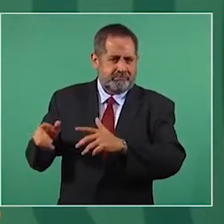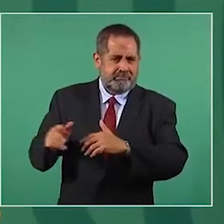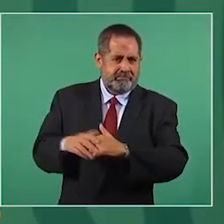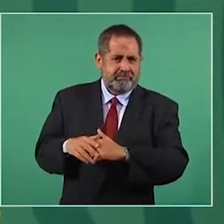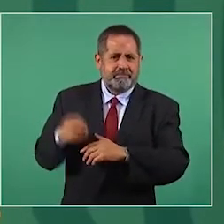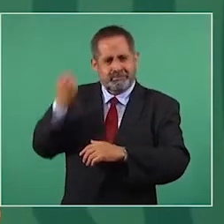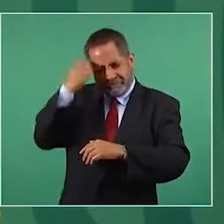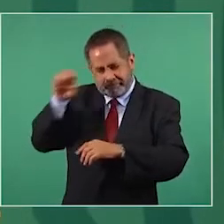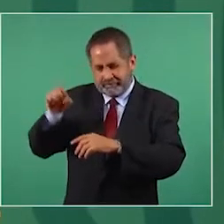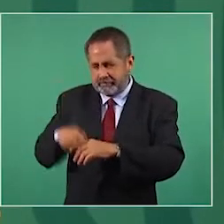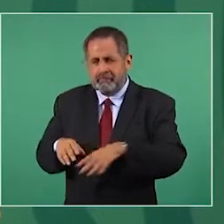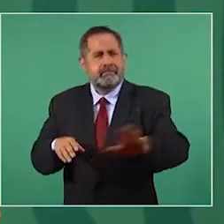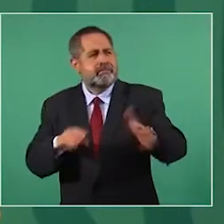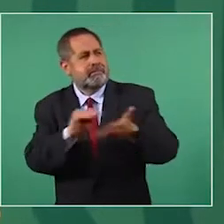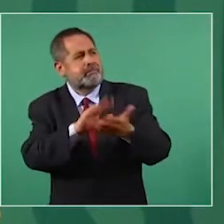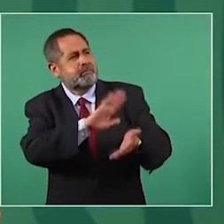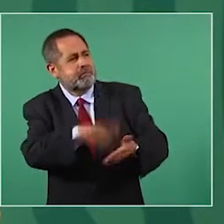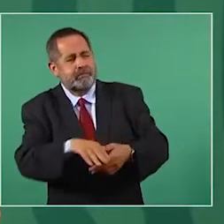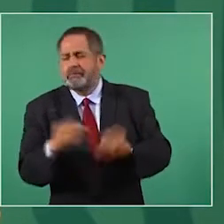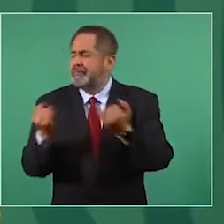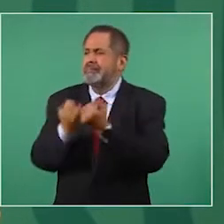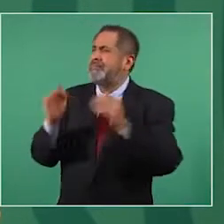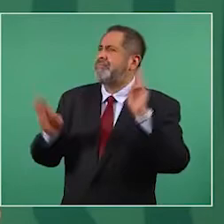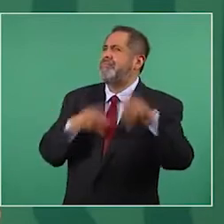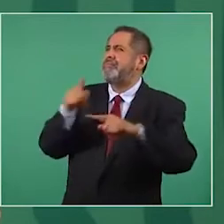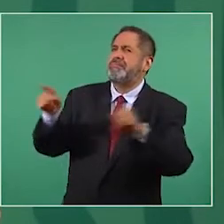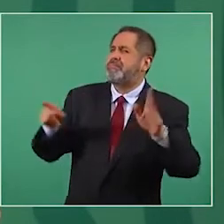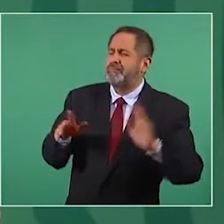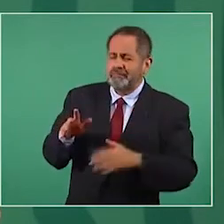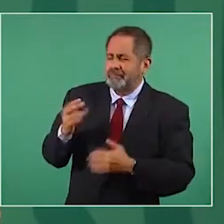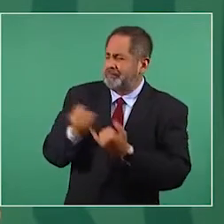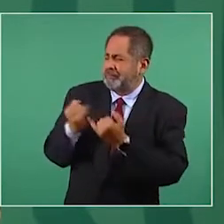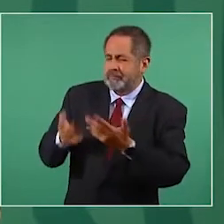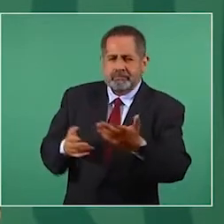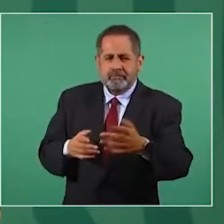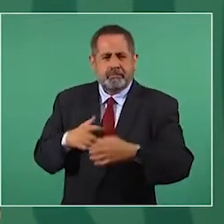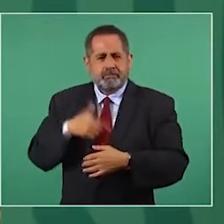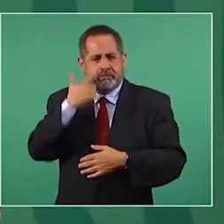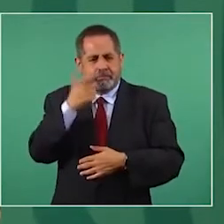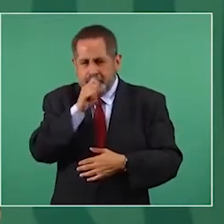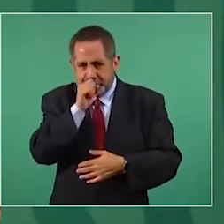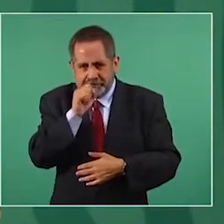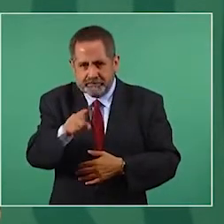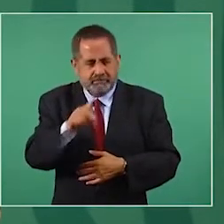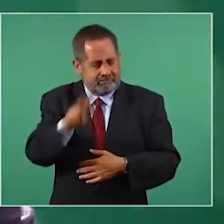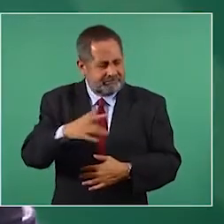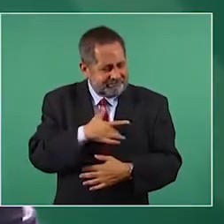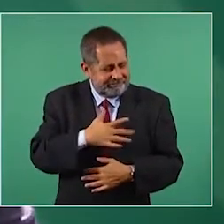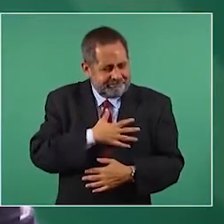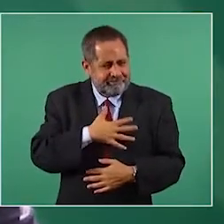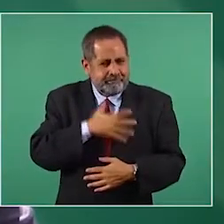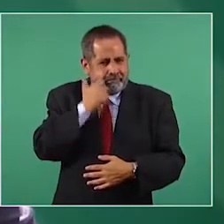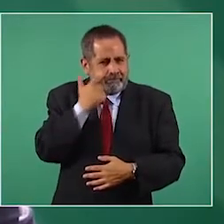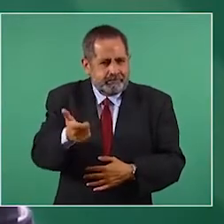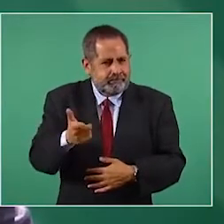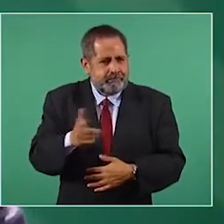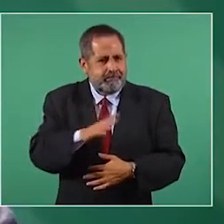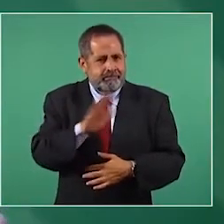están ahí. Expertos, sí, como en todas partes. Y yo no quisiera, Jorge, de todo corazón te lo digo,